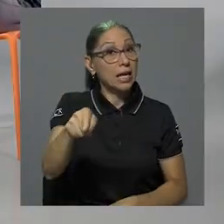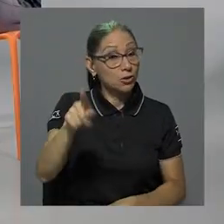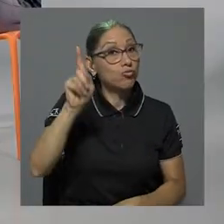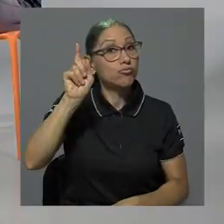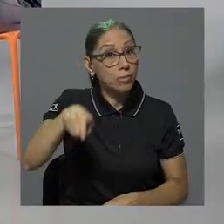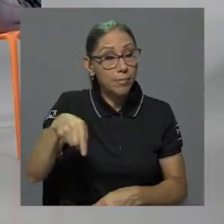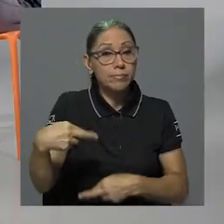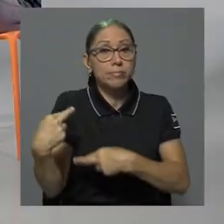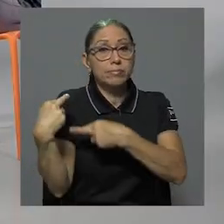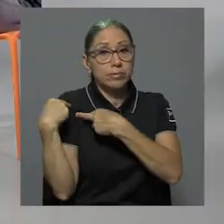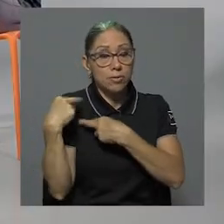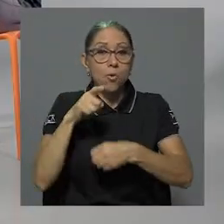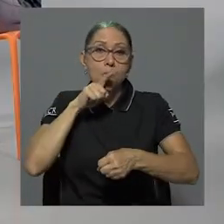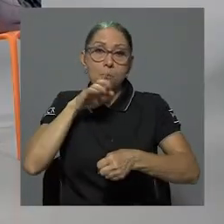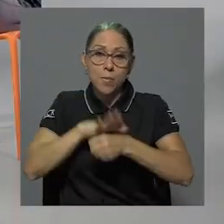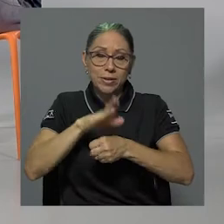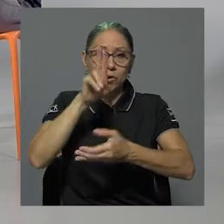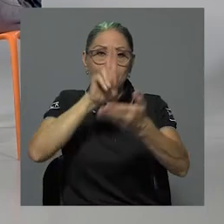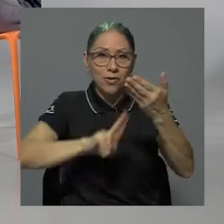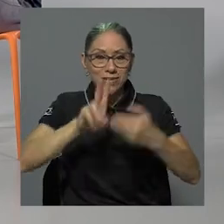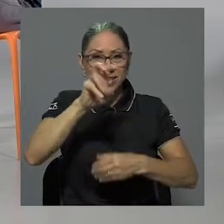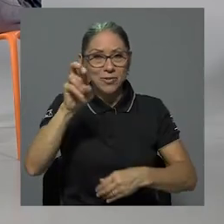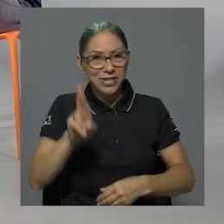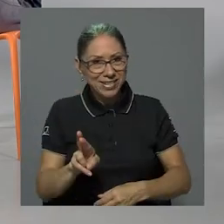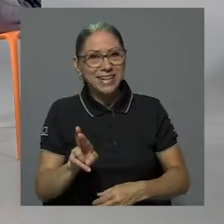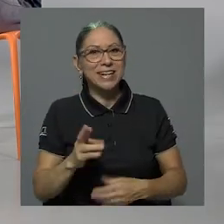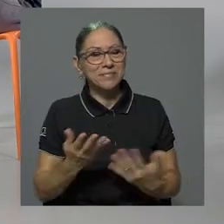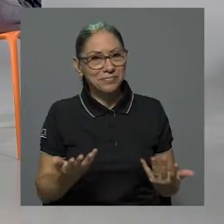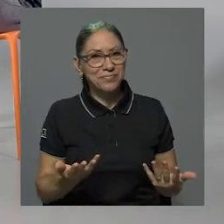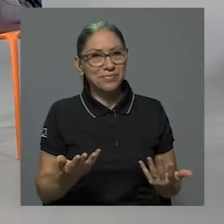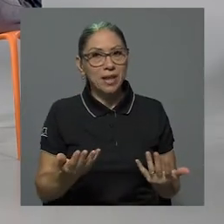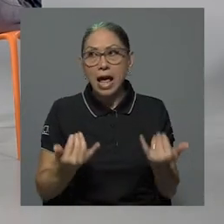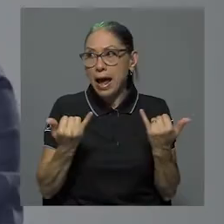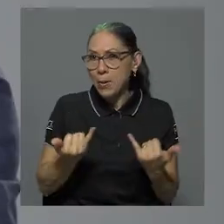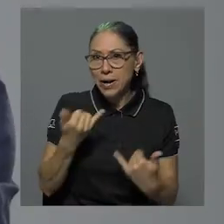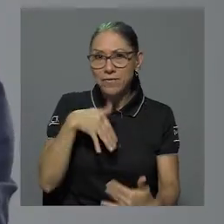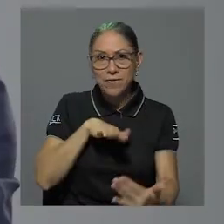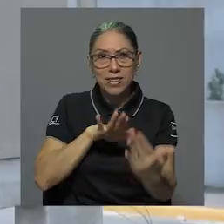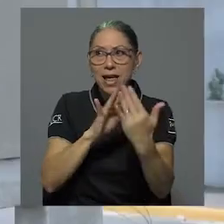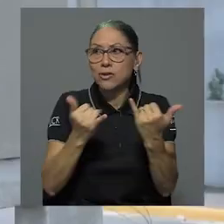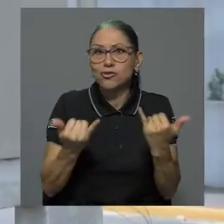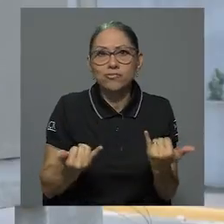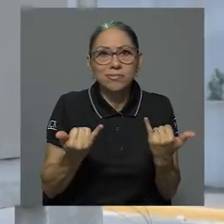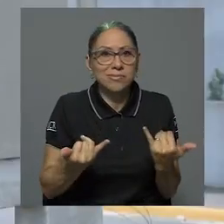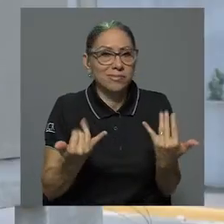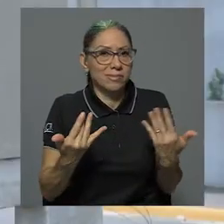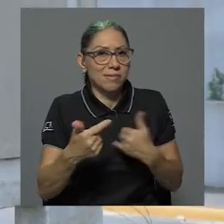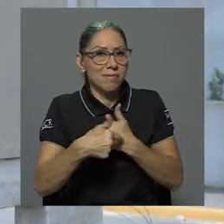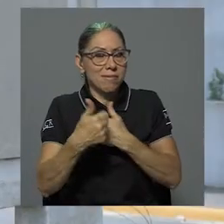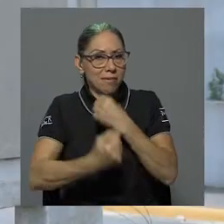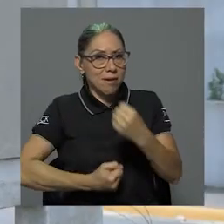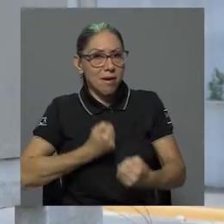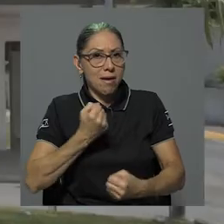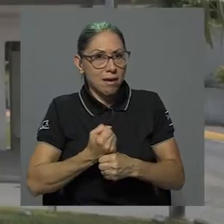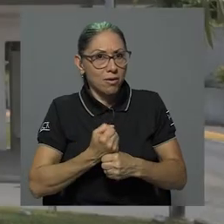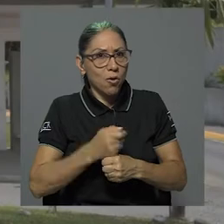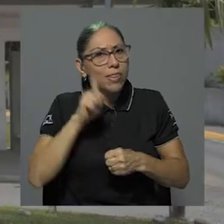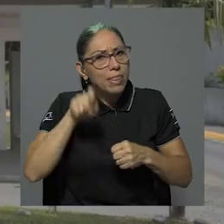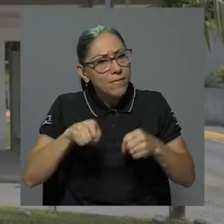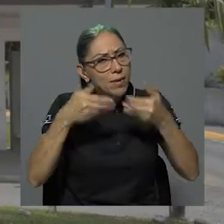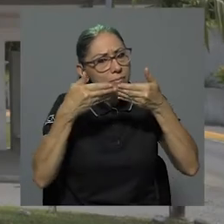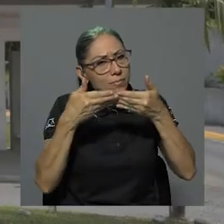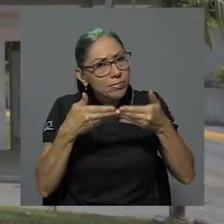un compromiso de la Universidad de Costa Rica de cara a este siglo, ¿verdad? Ampliar sus espacios y